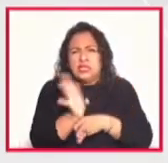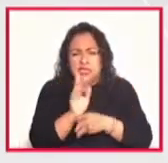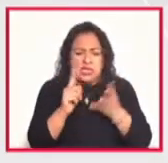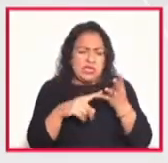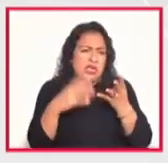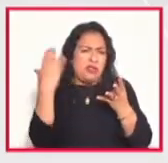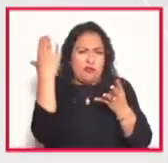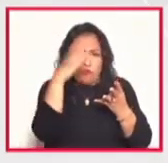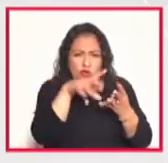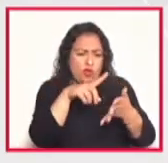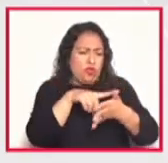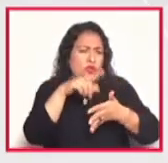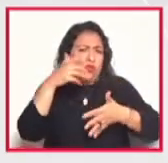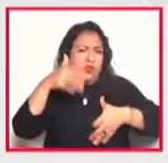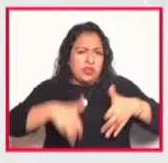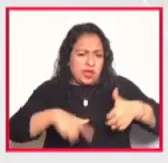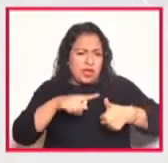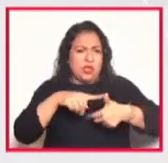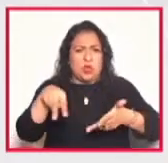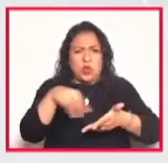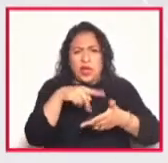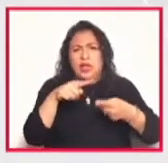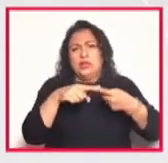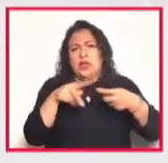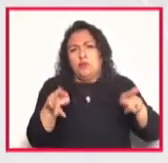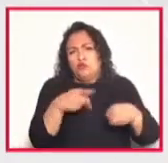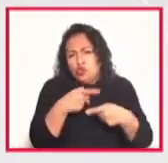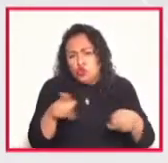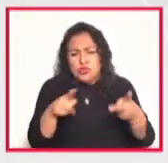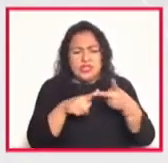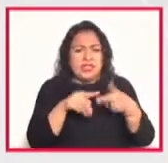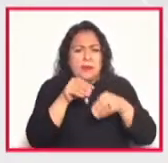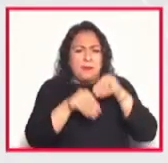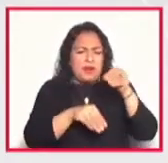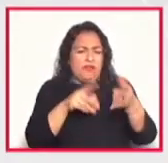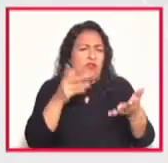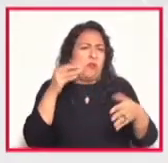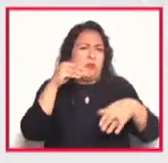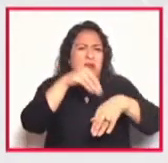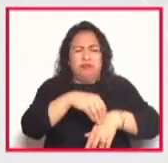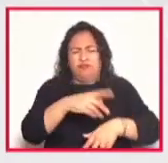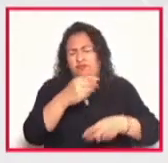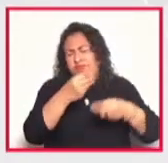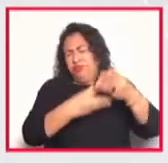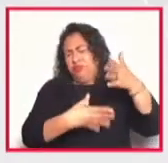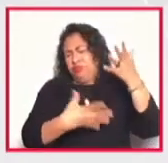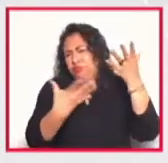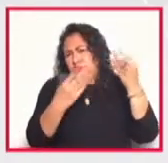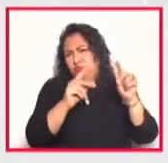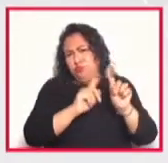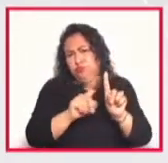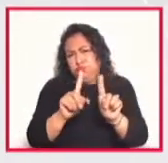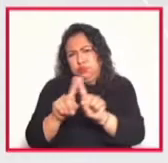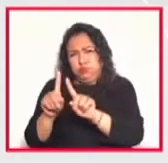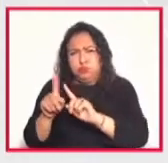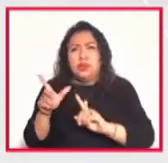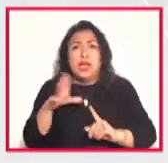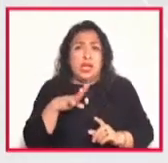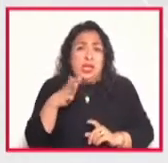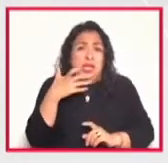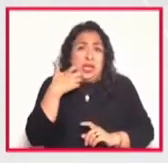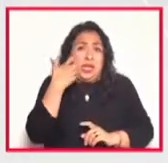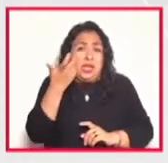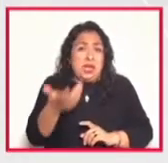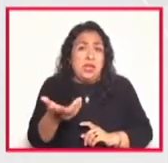teatro danza música performance instalaciones en fin se procura que en